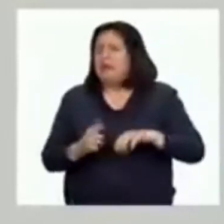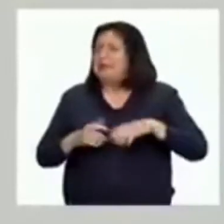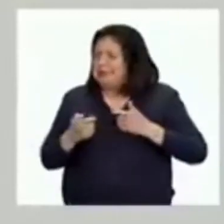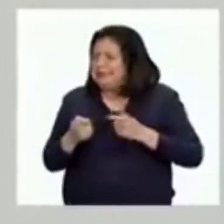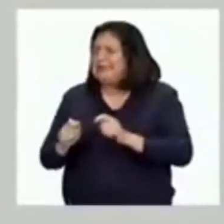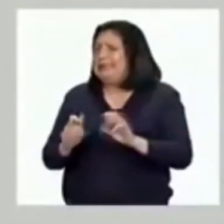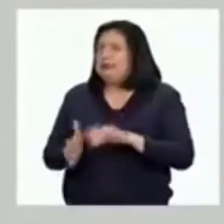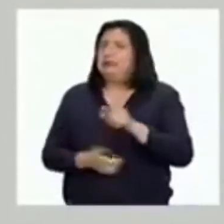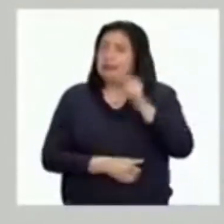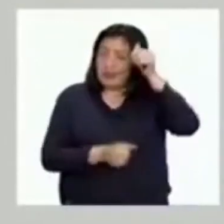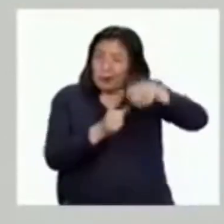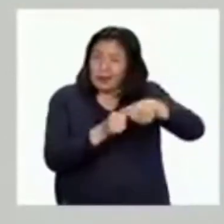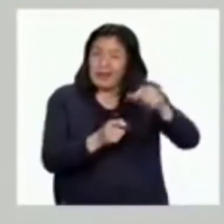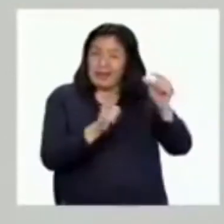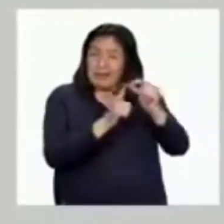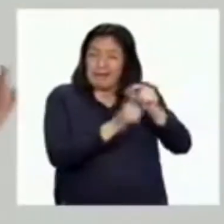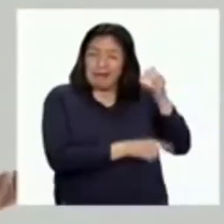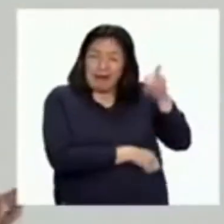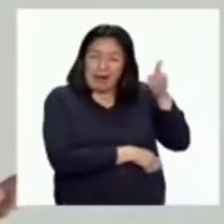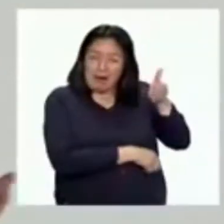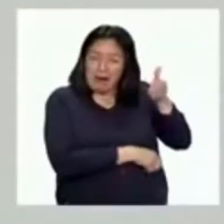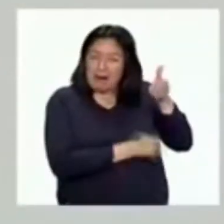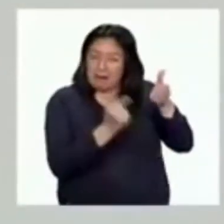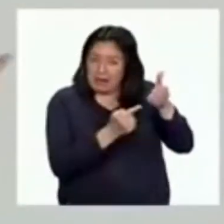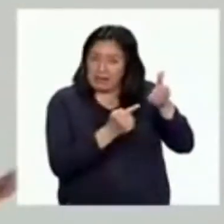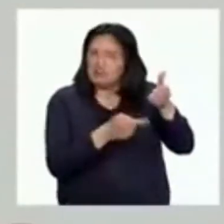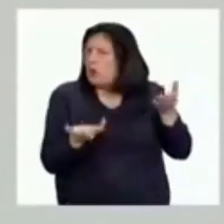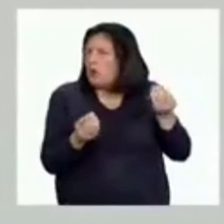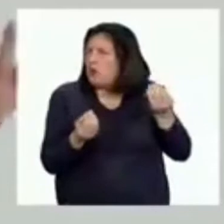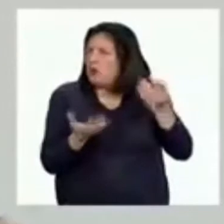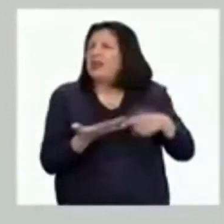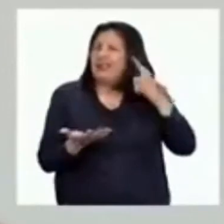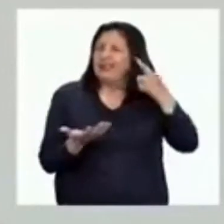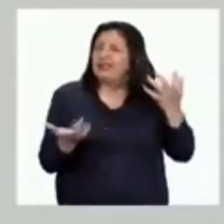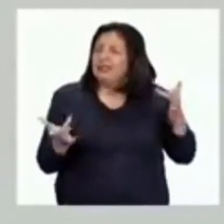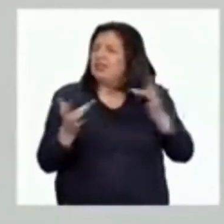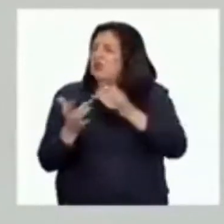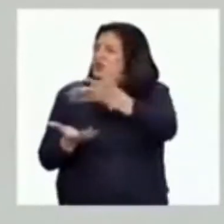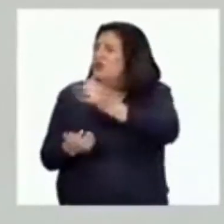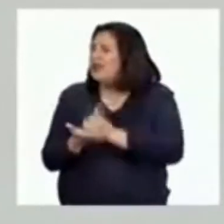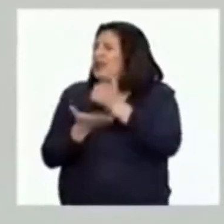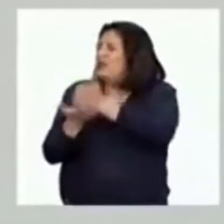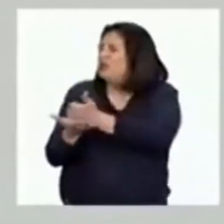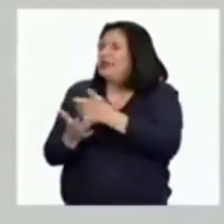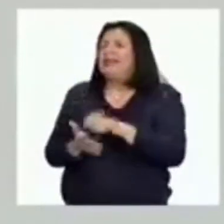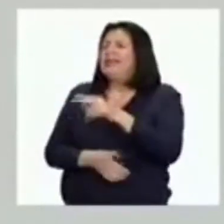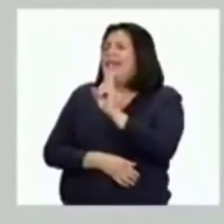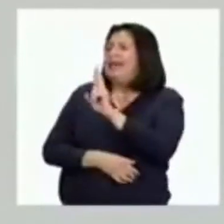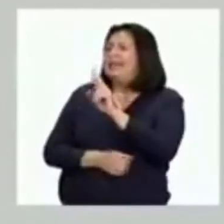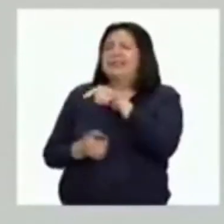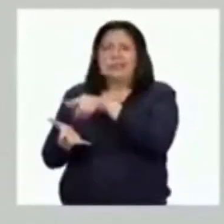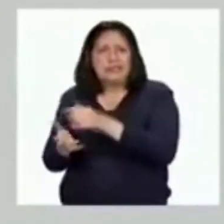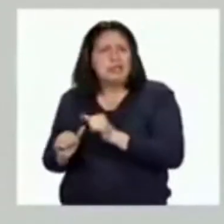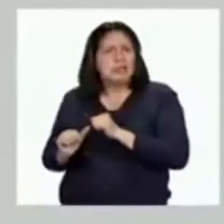¿Recuerda la perseverancia? ¿Cuál cree que es la relación entre la perseverancia, la solidaridad y la resiliencia? Les cuento que no es